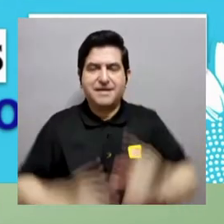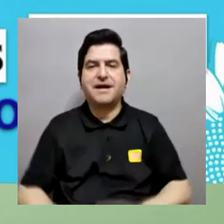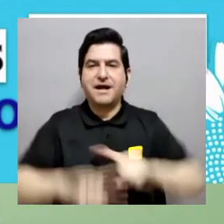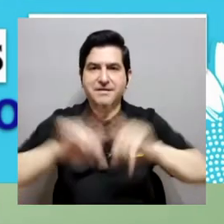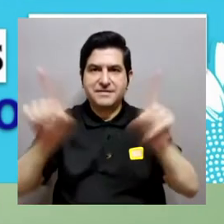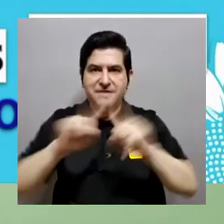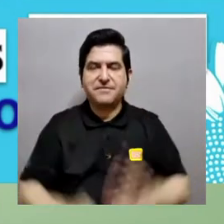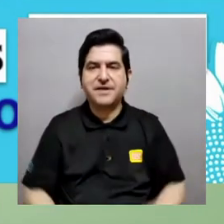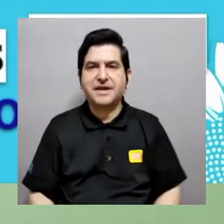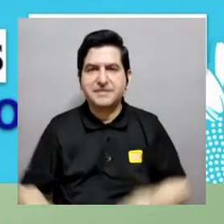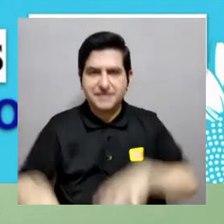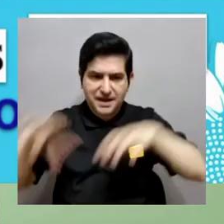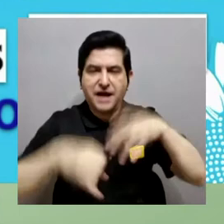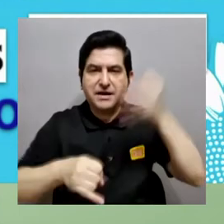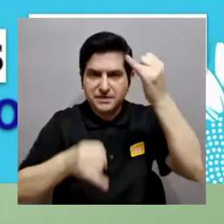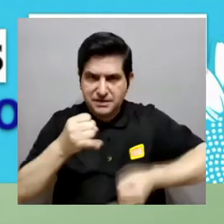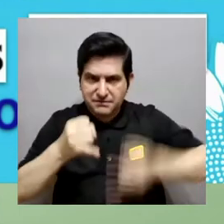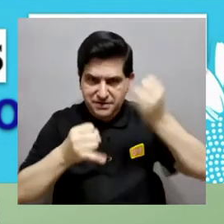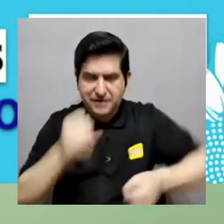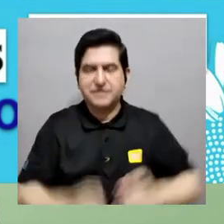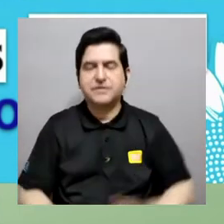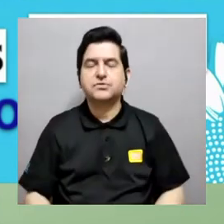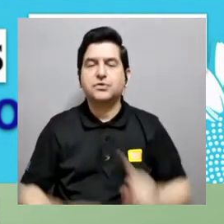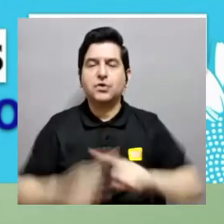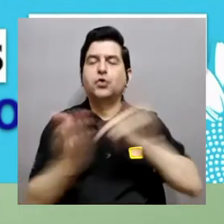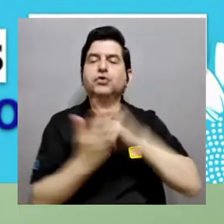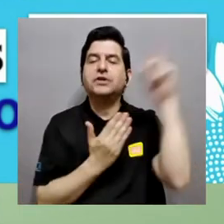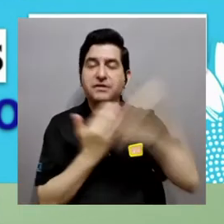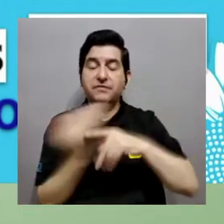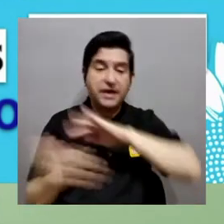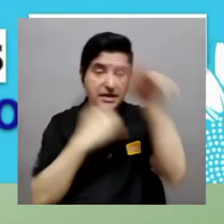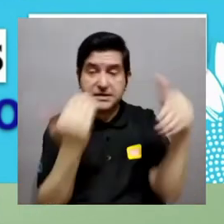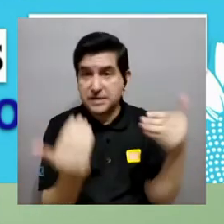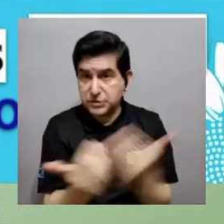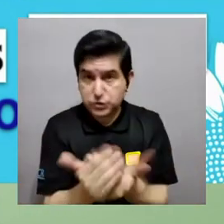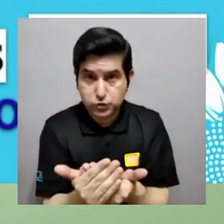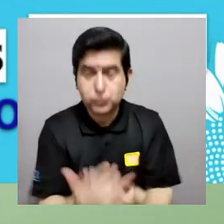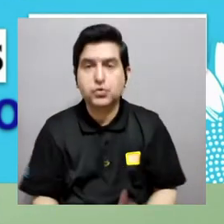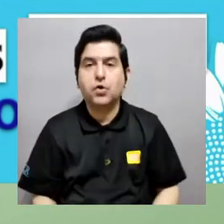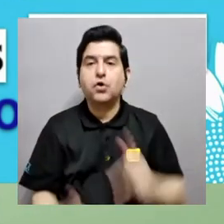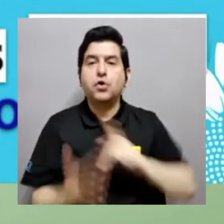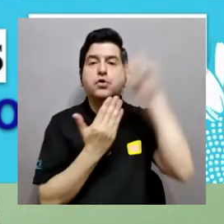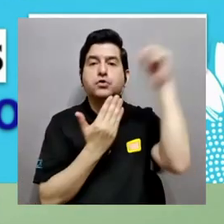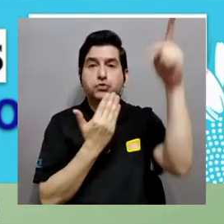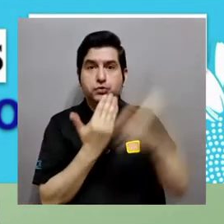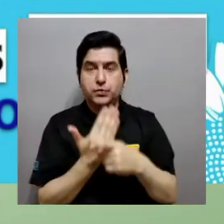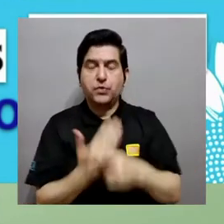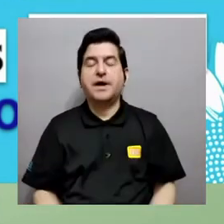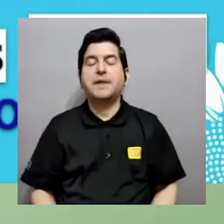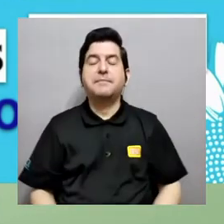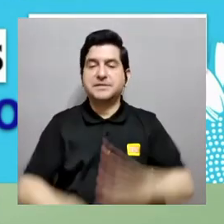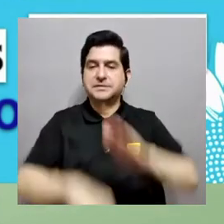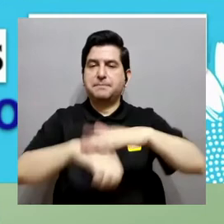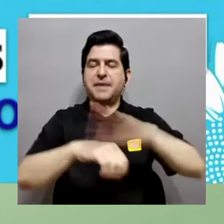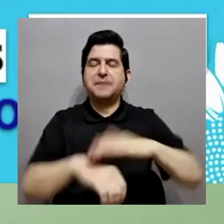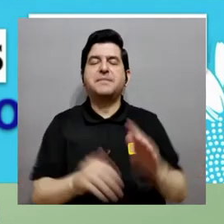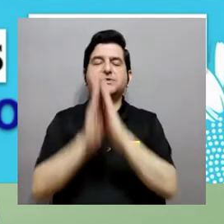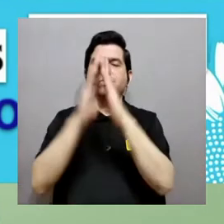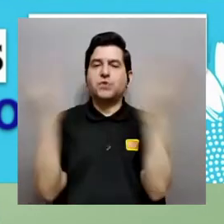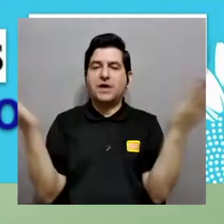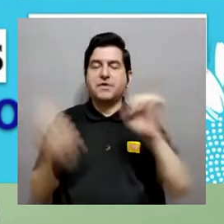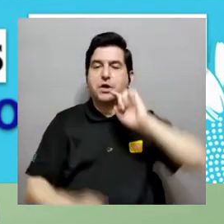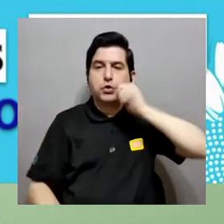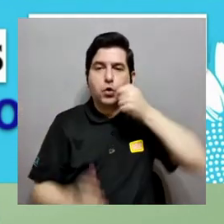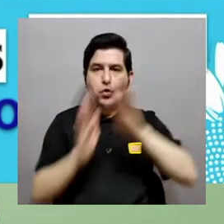simulación para la ingeniería más que todo para diferencias finitas y elementos finitos por medio de Consol Multifysics. Bueno, de estos, todos los